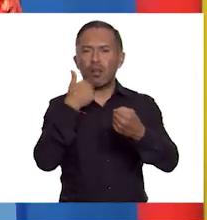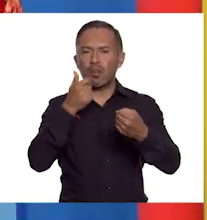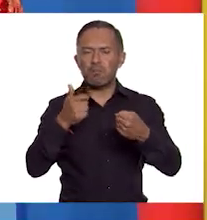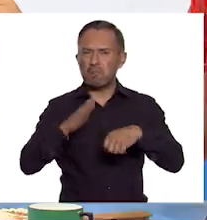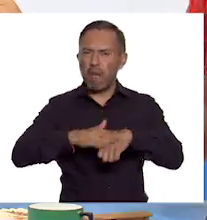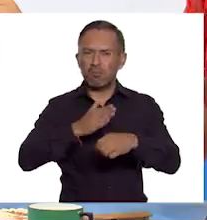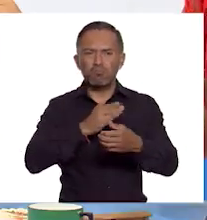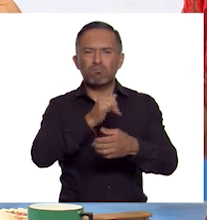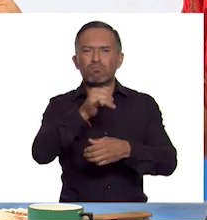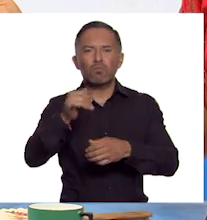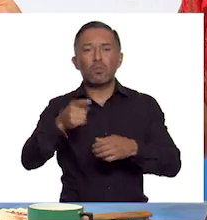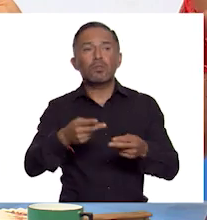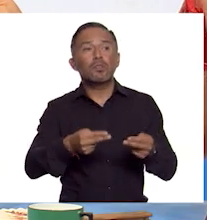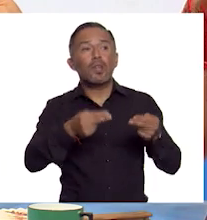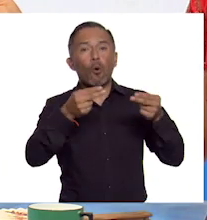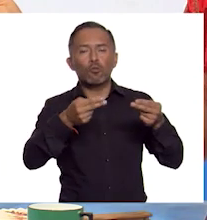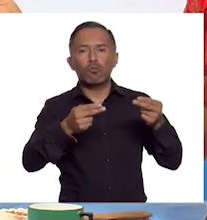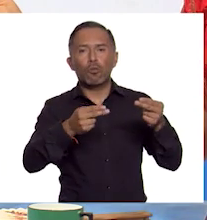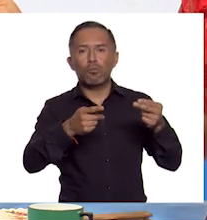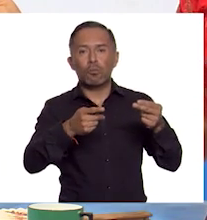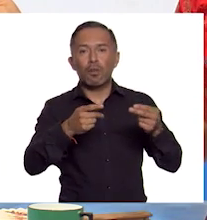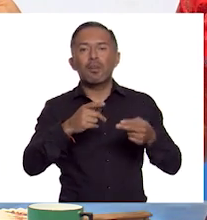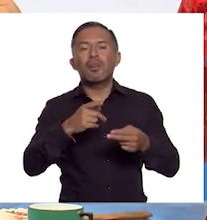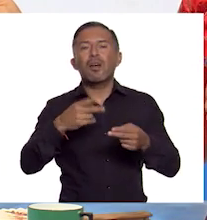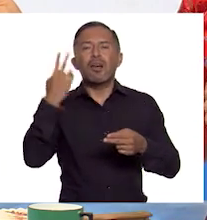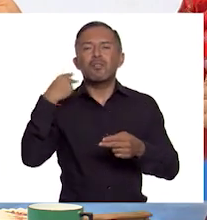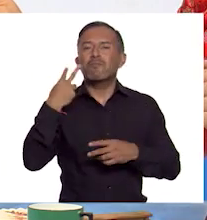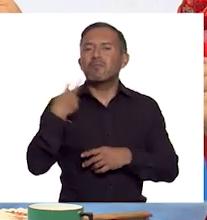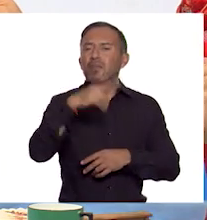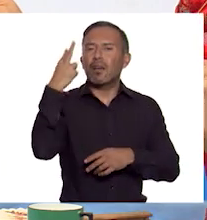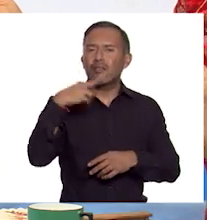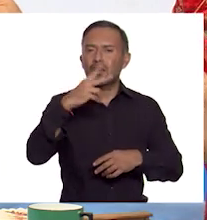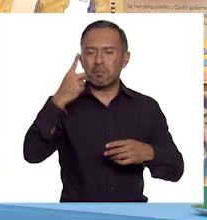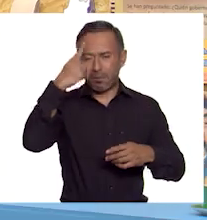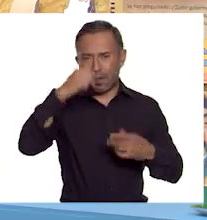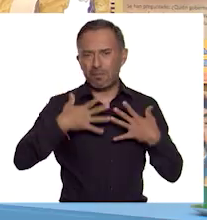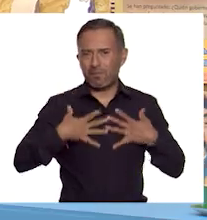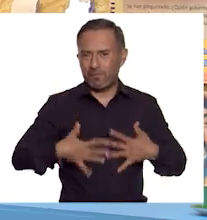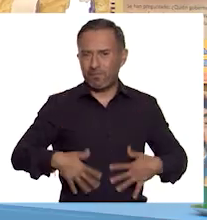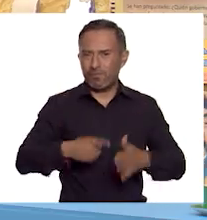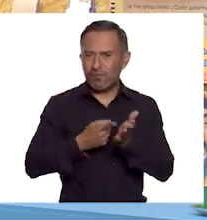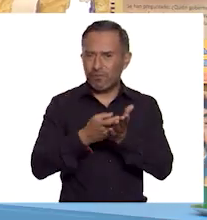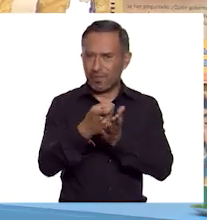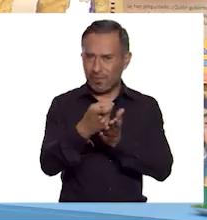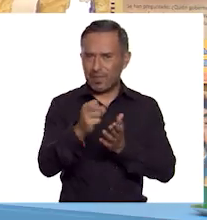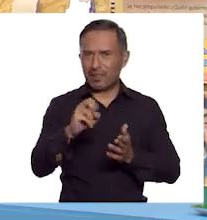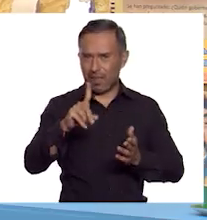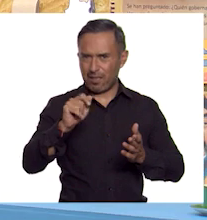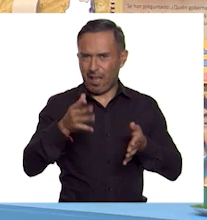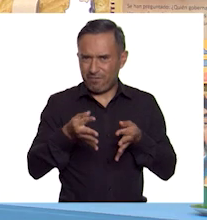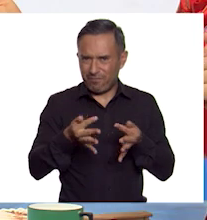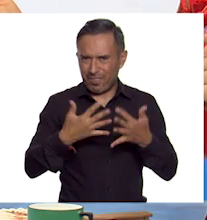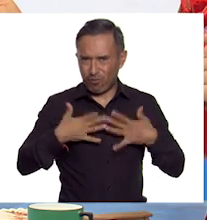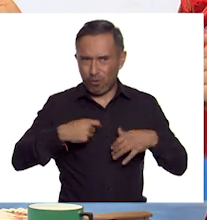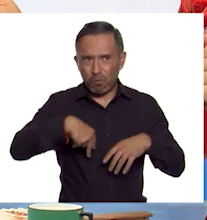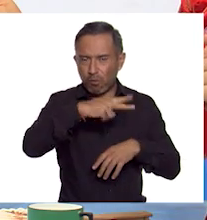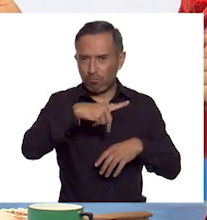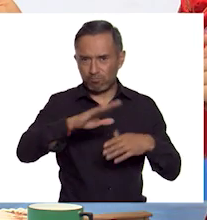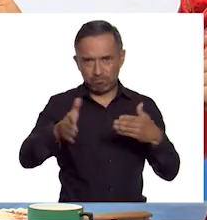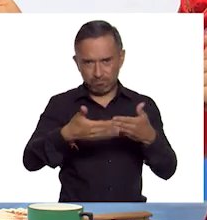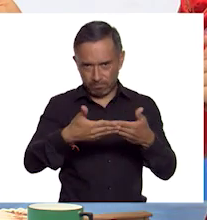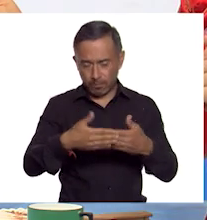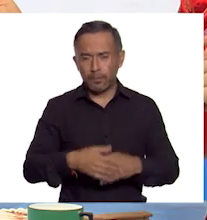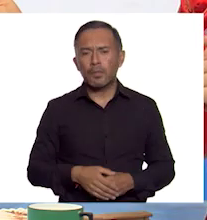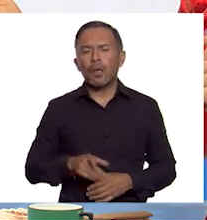exterior, e intentó cerrar la Ruta de la Seda. Pero, ya tenemos esta última pestaña que indica el